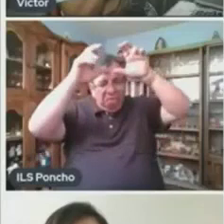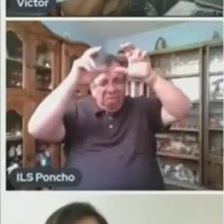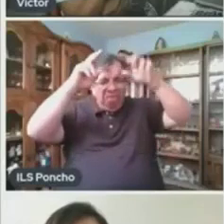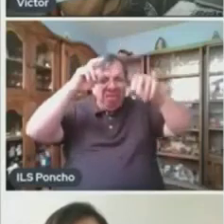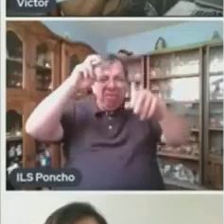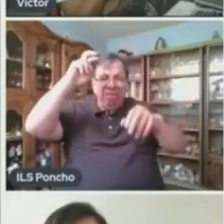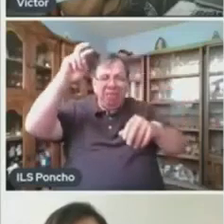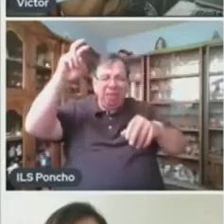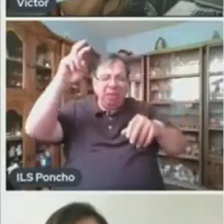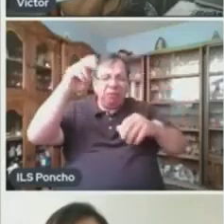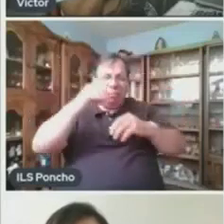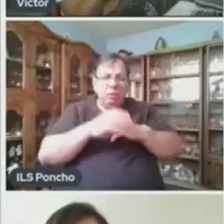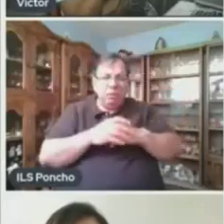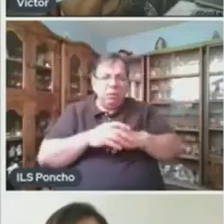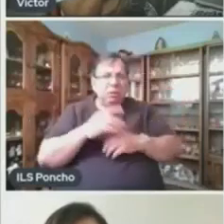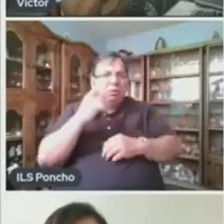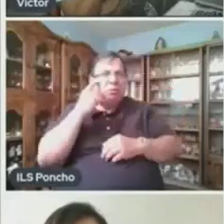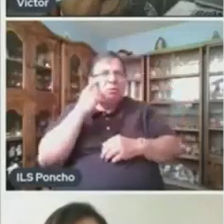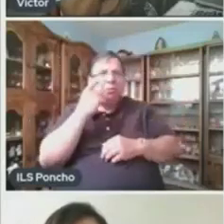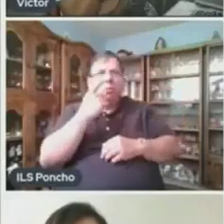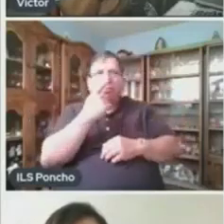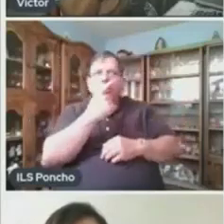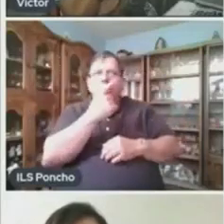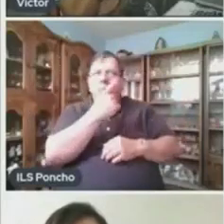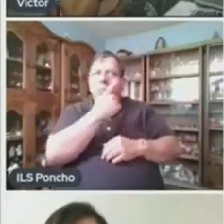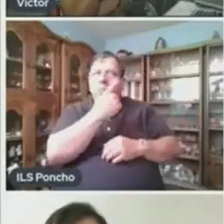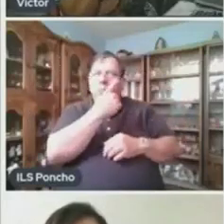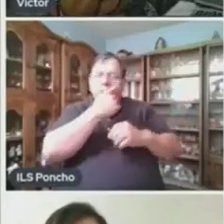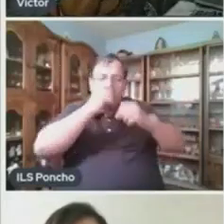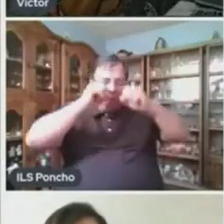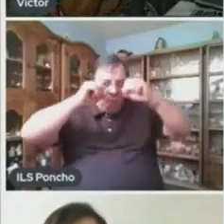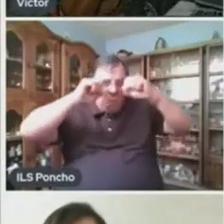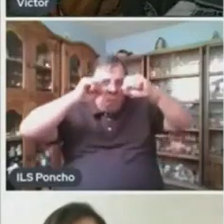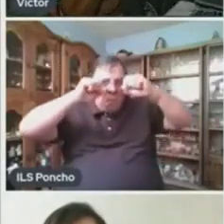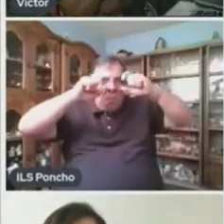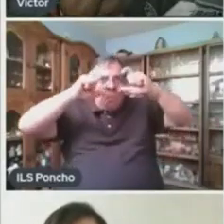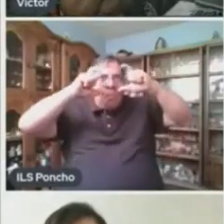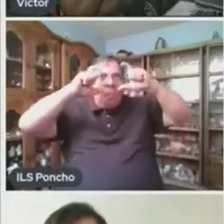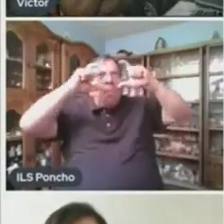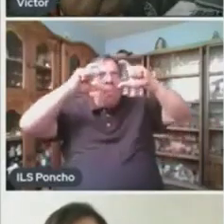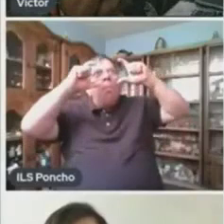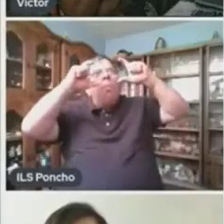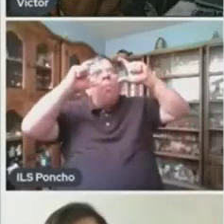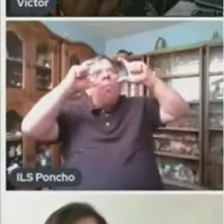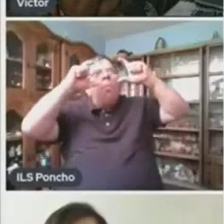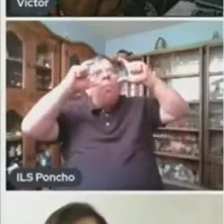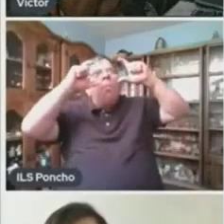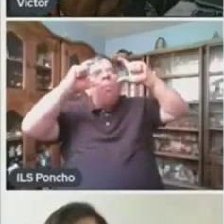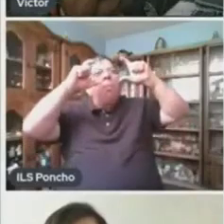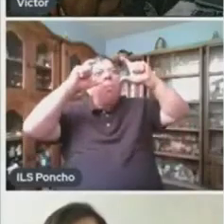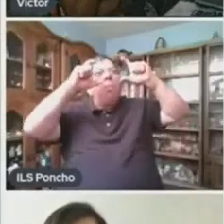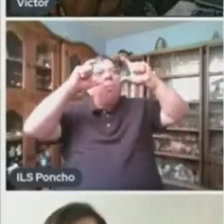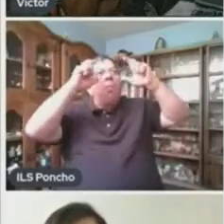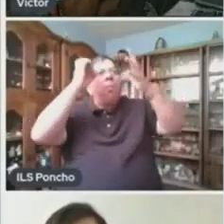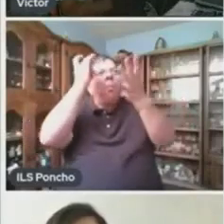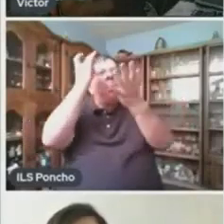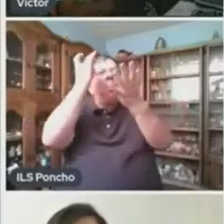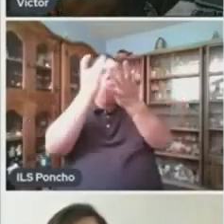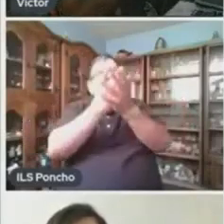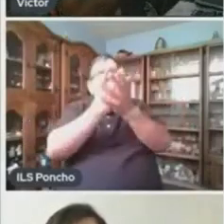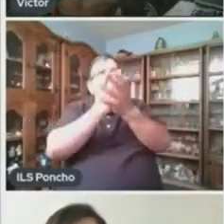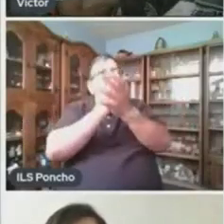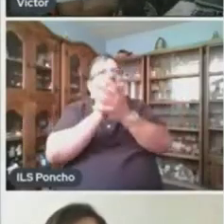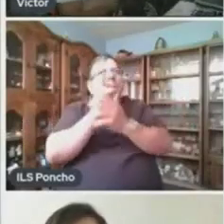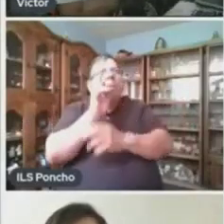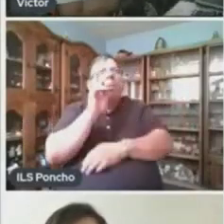Con Los Ojos Desmesuradamente Abiertos No Hacía Sino Mirar A Uno